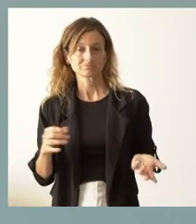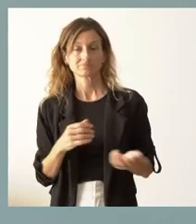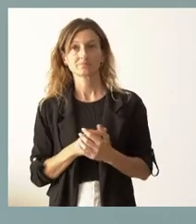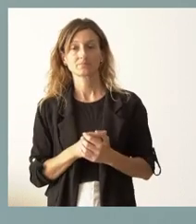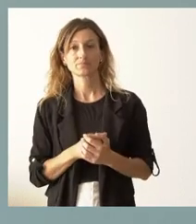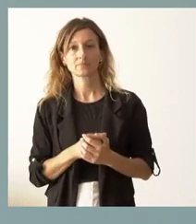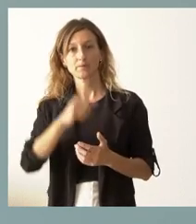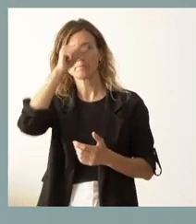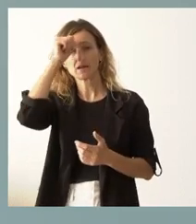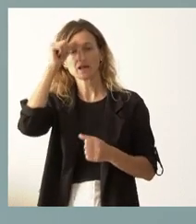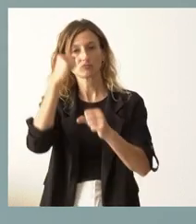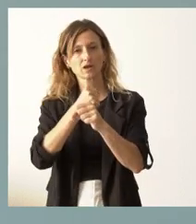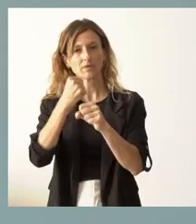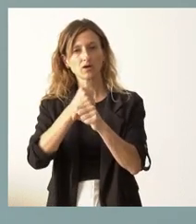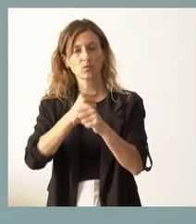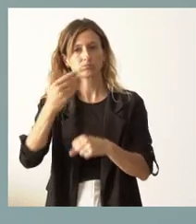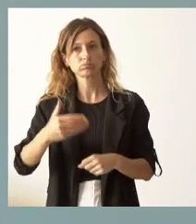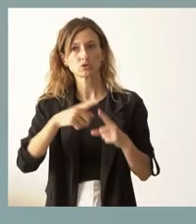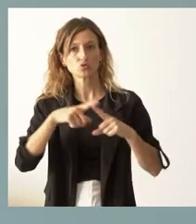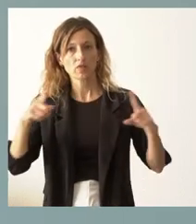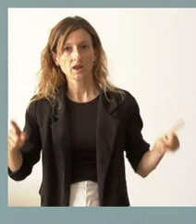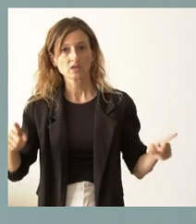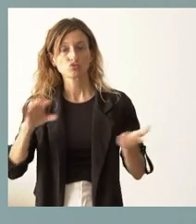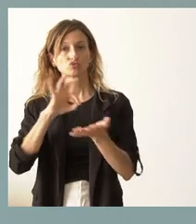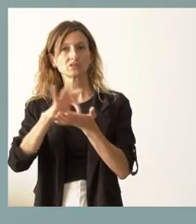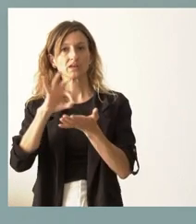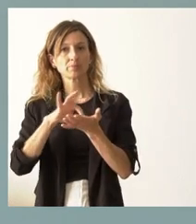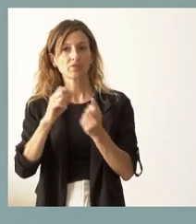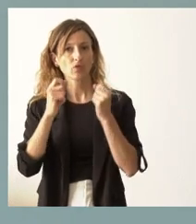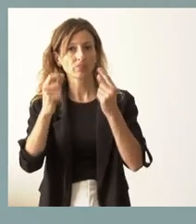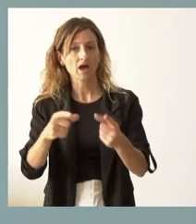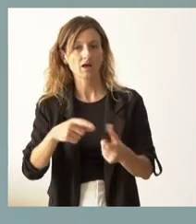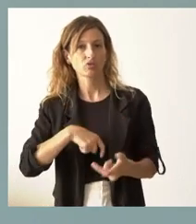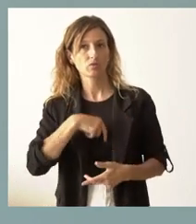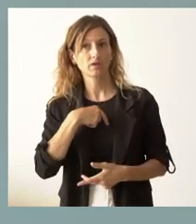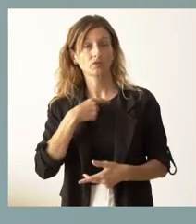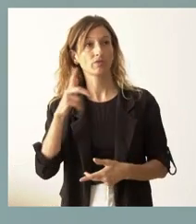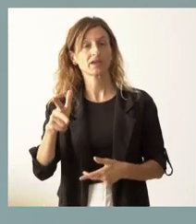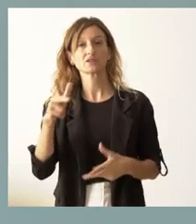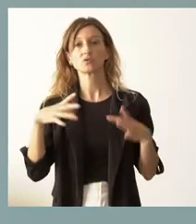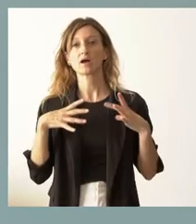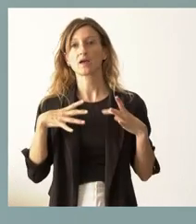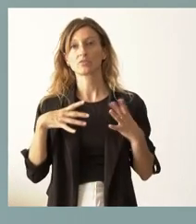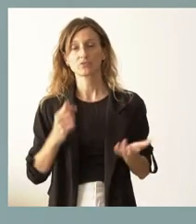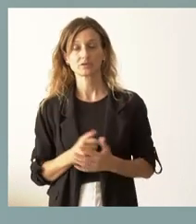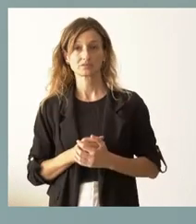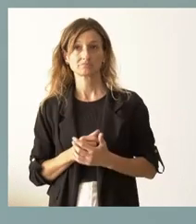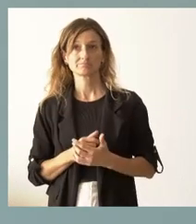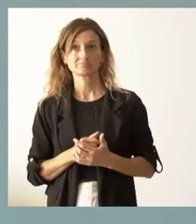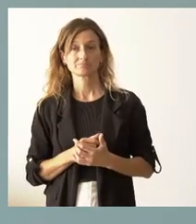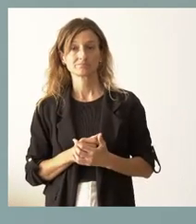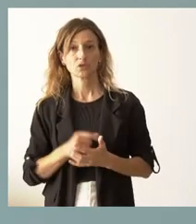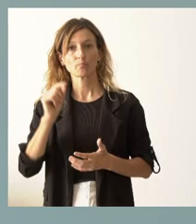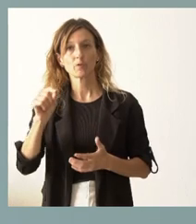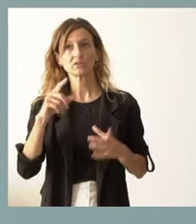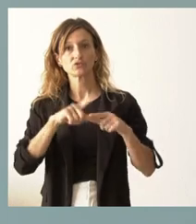han tenido una labor muy importante todo el año, que han prestado ese servicio al conjunto de la sociedad y que tienen derecho a sus vacaciones en el momento que también